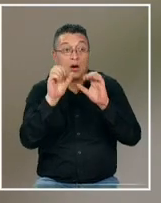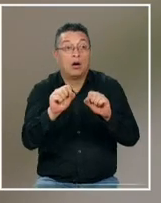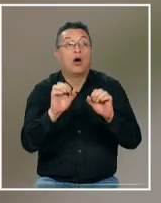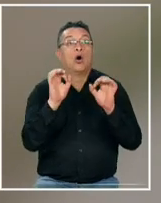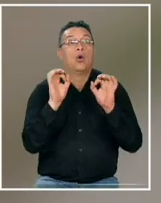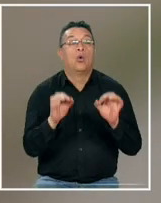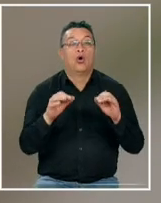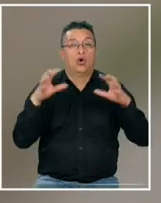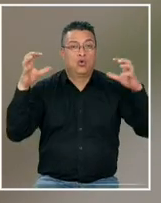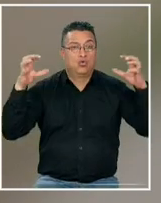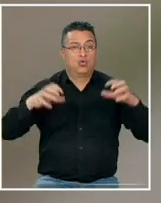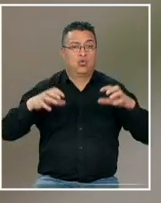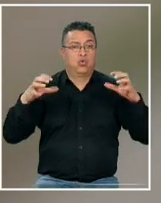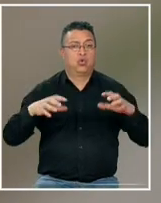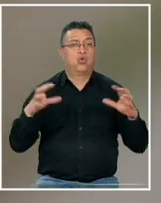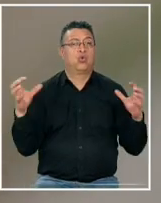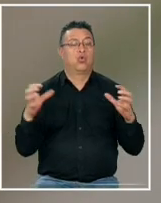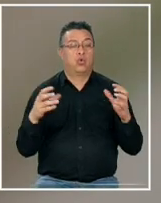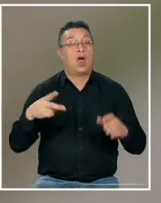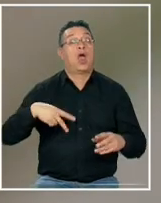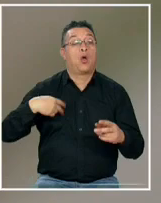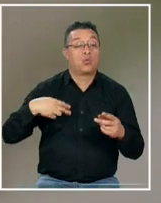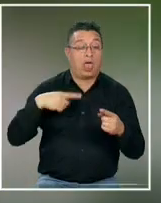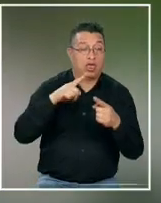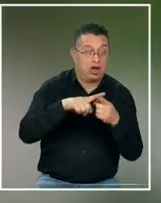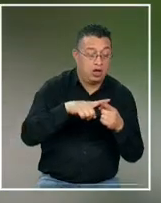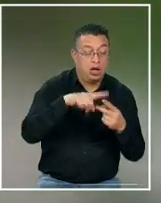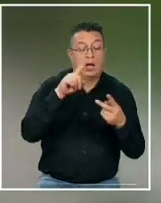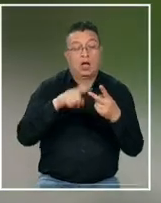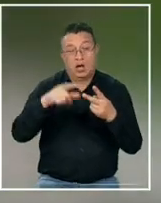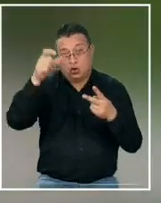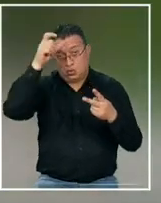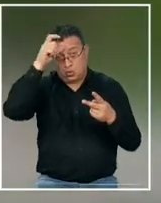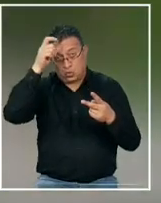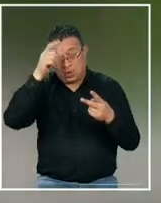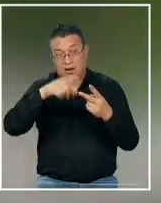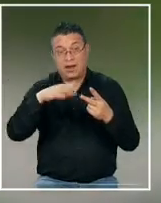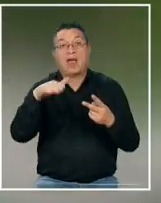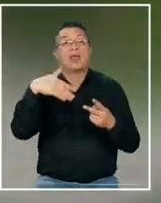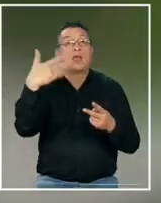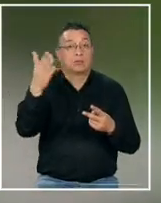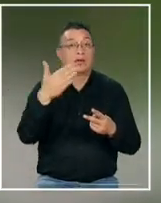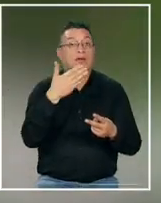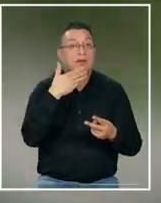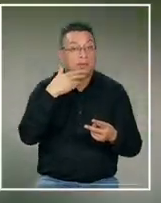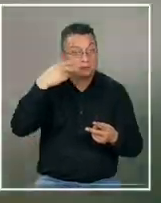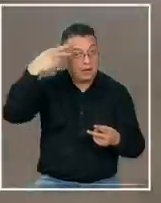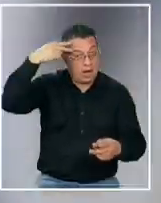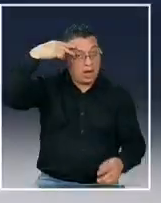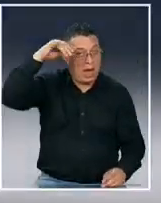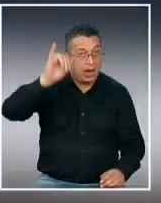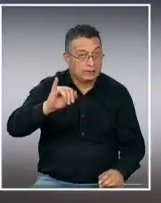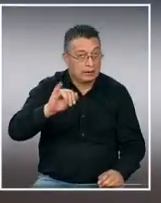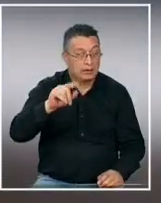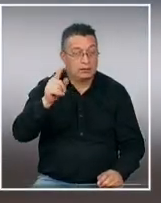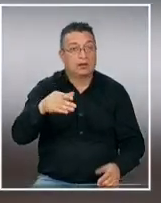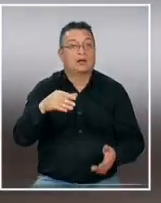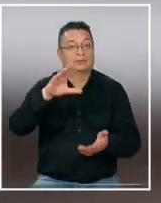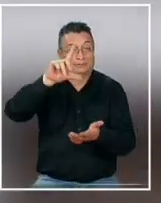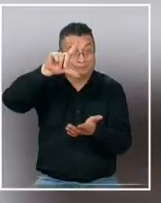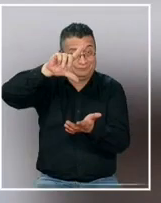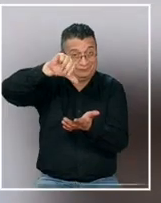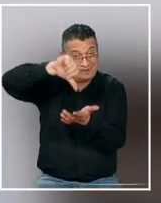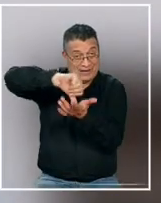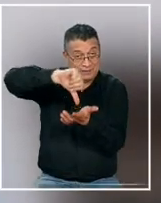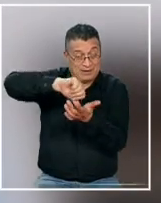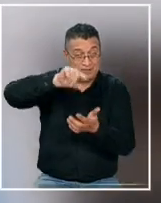azotada por un fuerte aguacero lo vimos en Ecuador lo vemos también en Turquía y más adelante también lo vamos a ver en Haití la capital eso sí de este